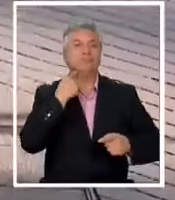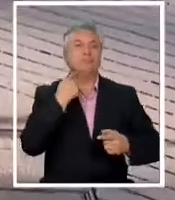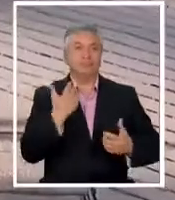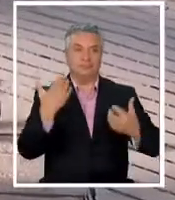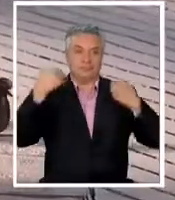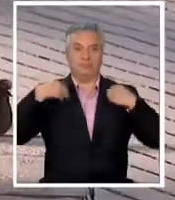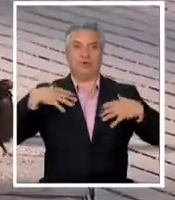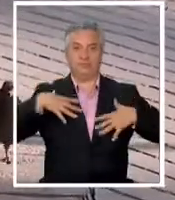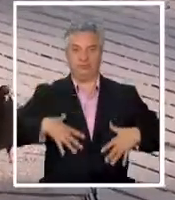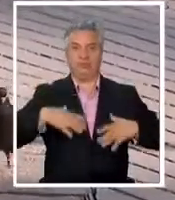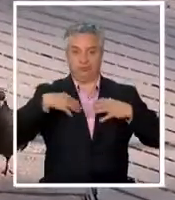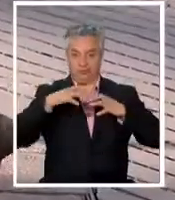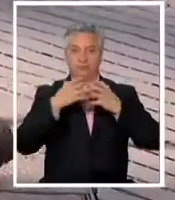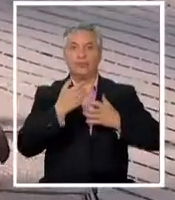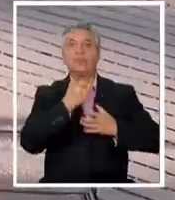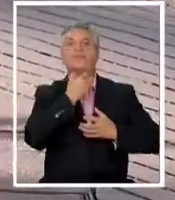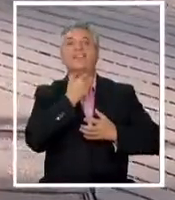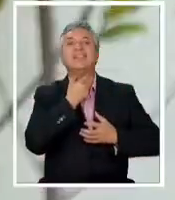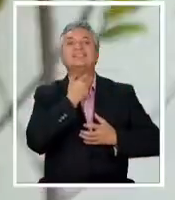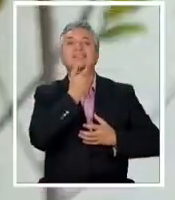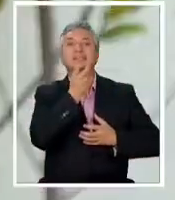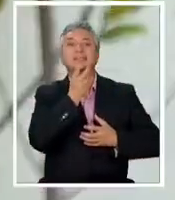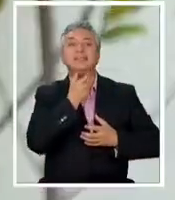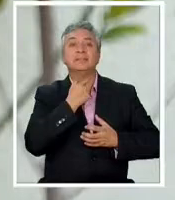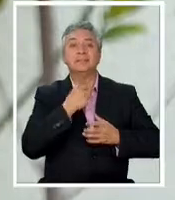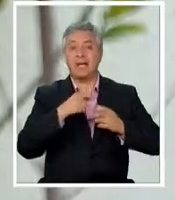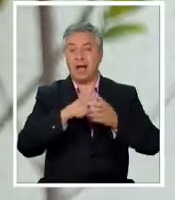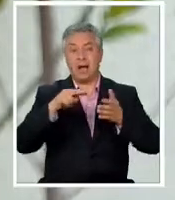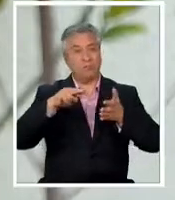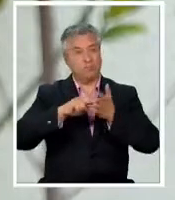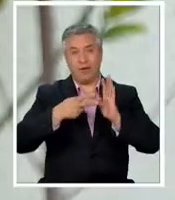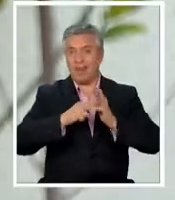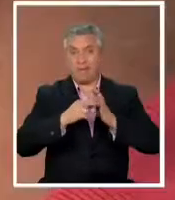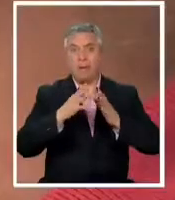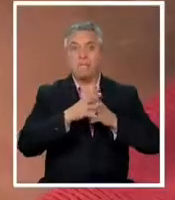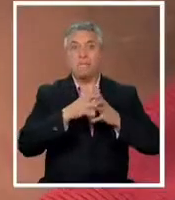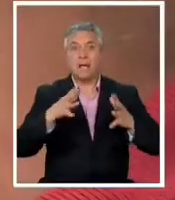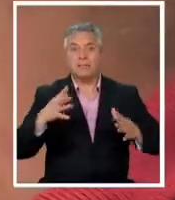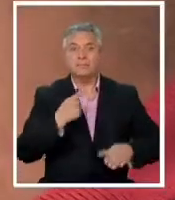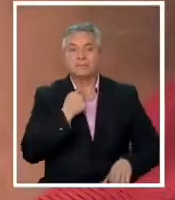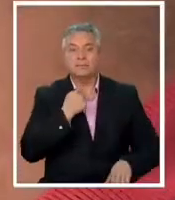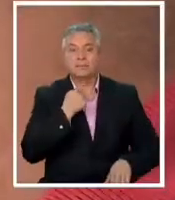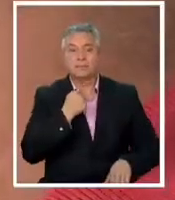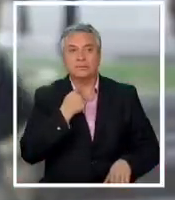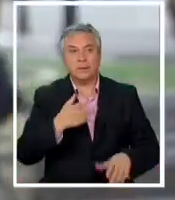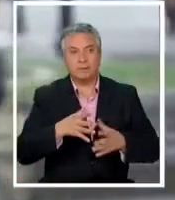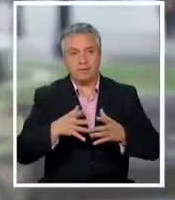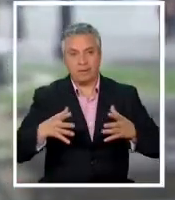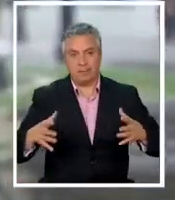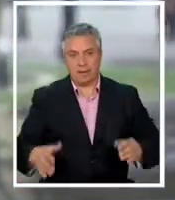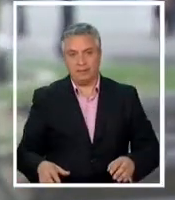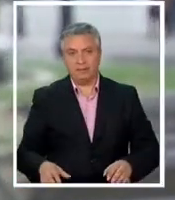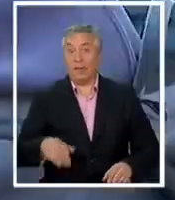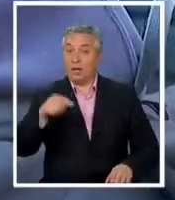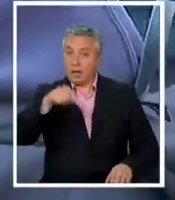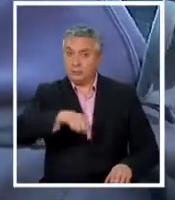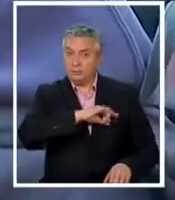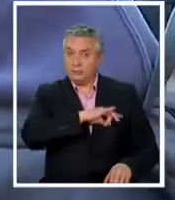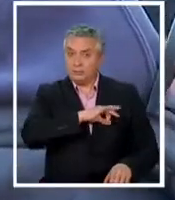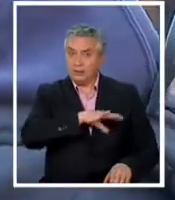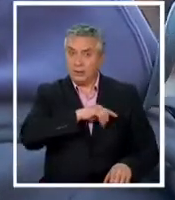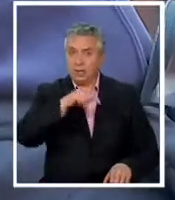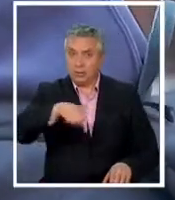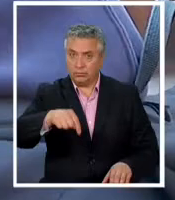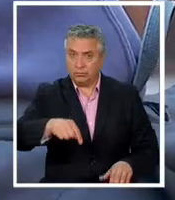mismo el daño en la cavidad bucal es enorme y además se aumenta la adicción afortunadamente el consumo de cigarrillo en nuestro país ha